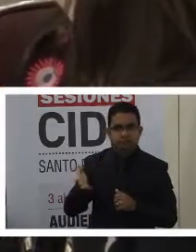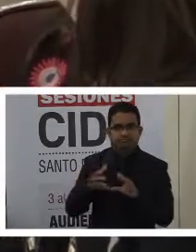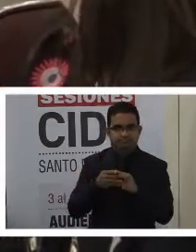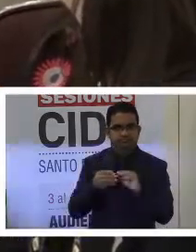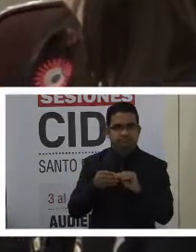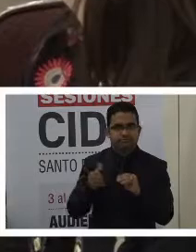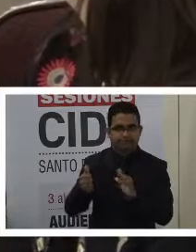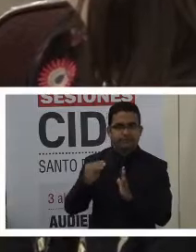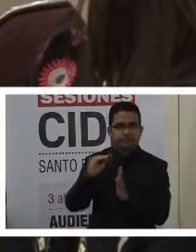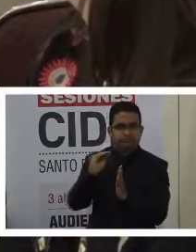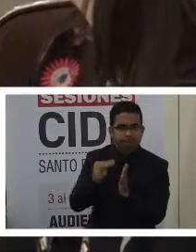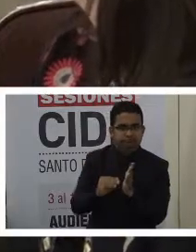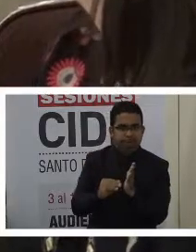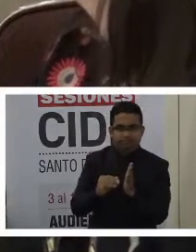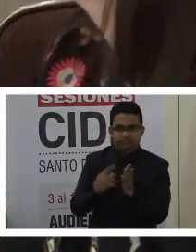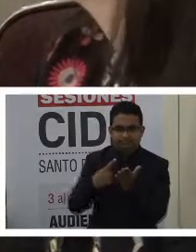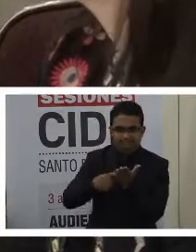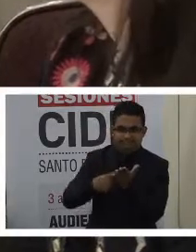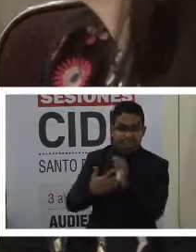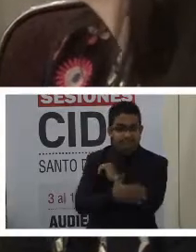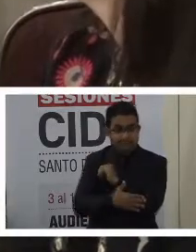de relator de país.